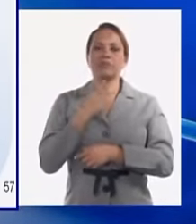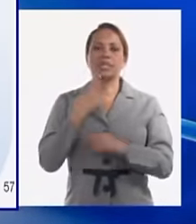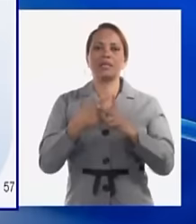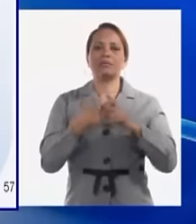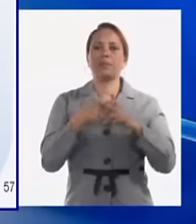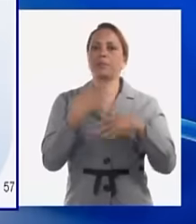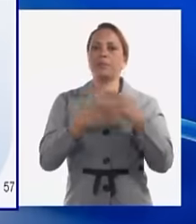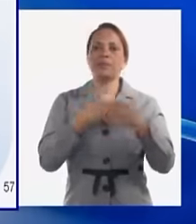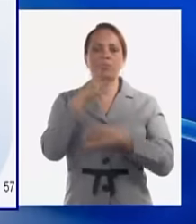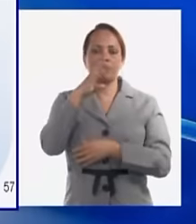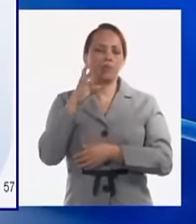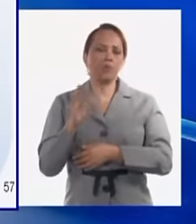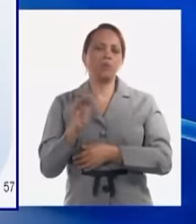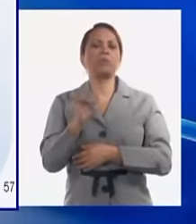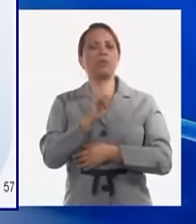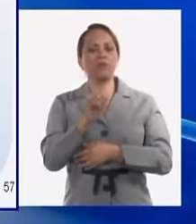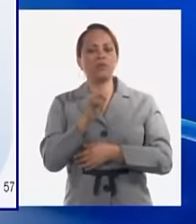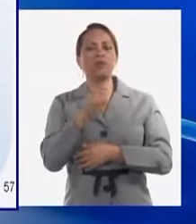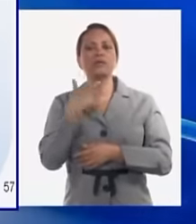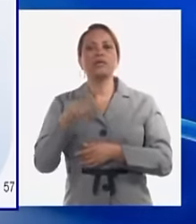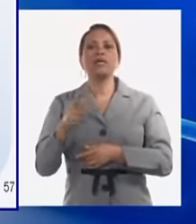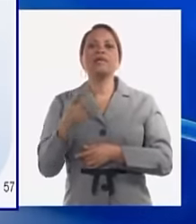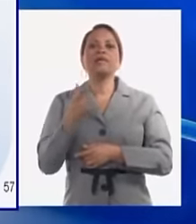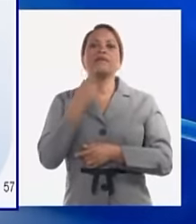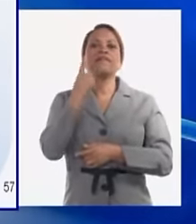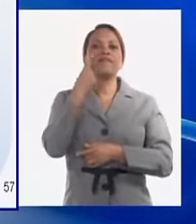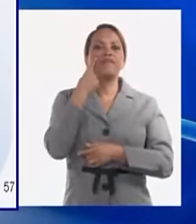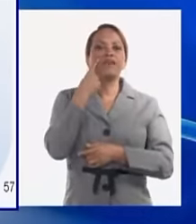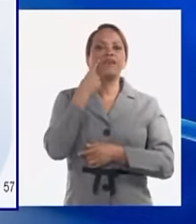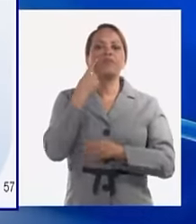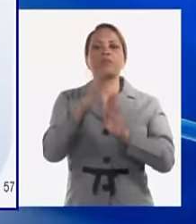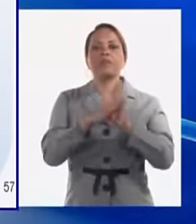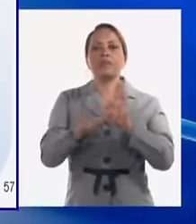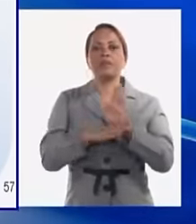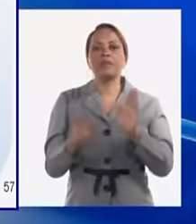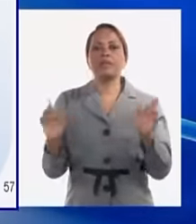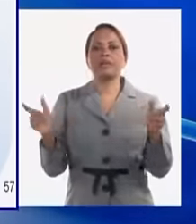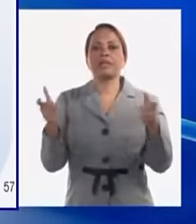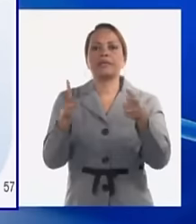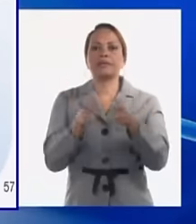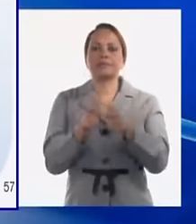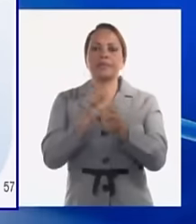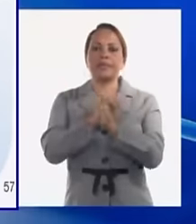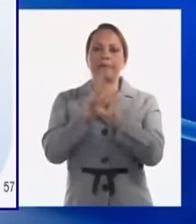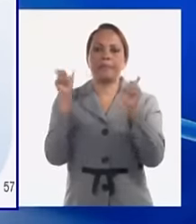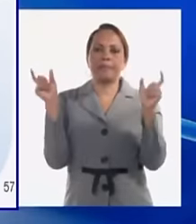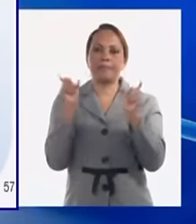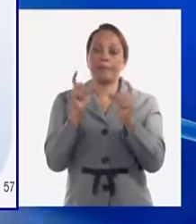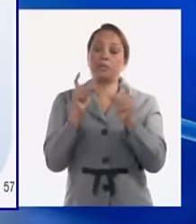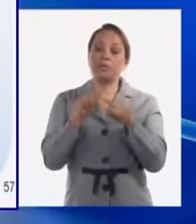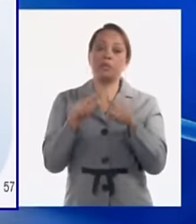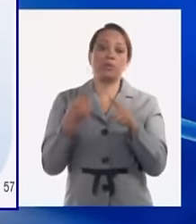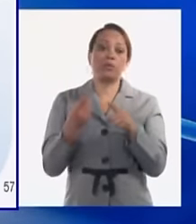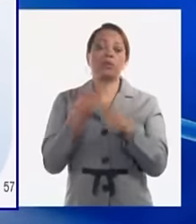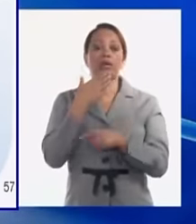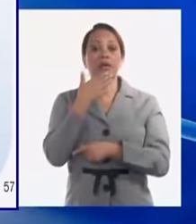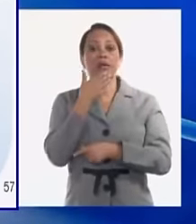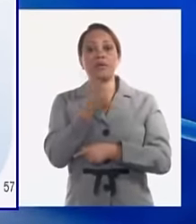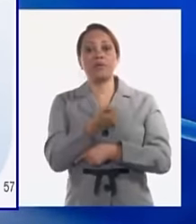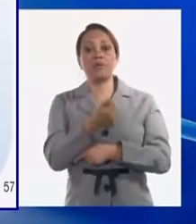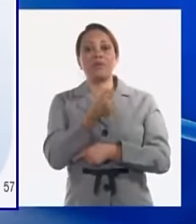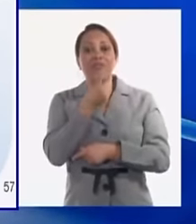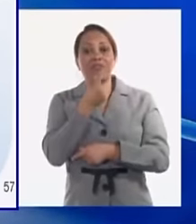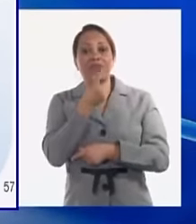el problema pero si estamos tomando medidas para reducir los impactos de ese fenómeno porque si bien es bueno que